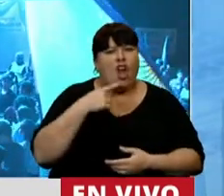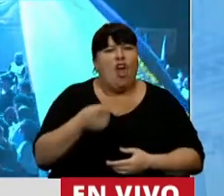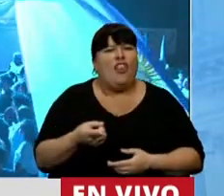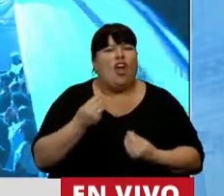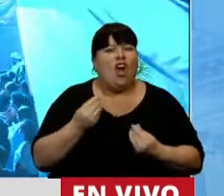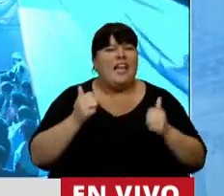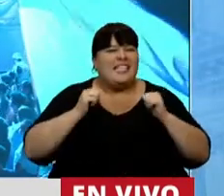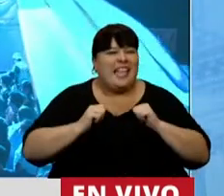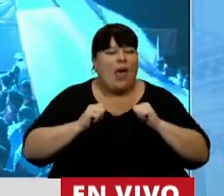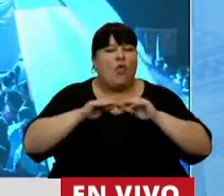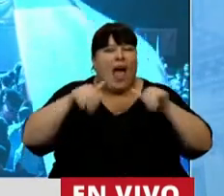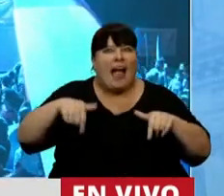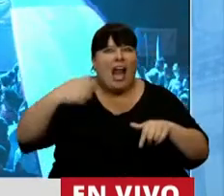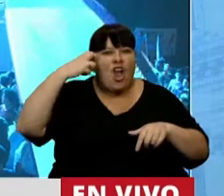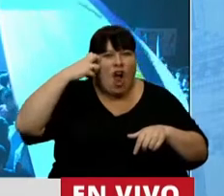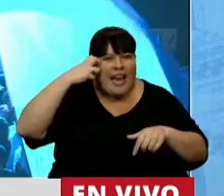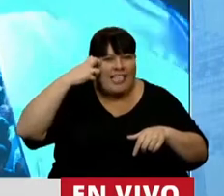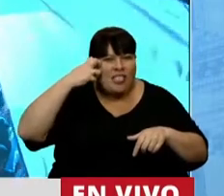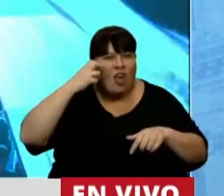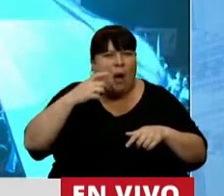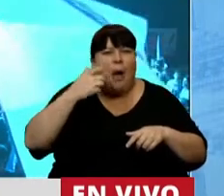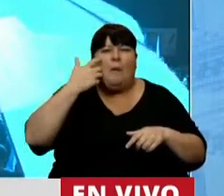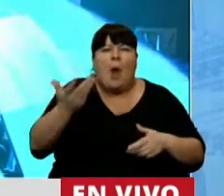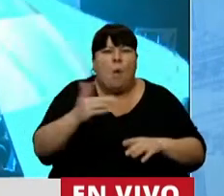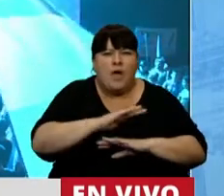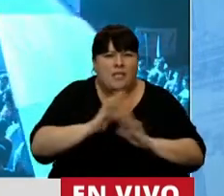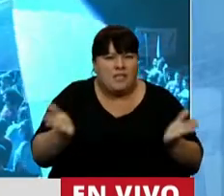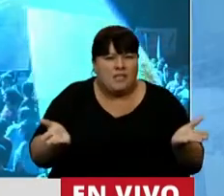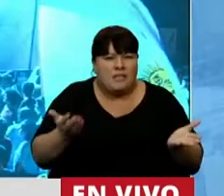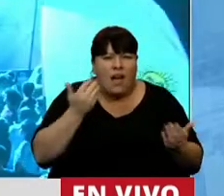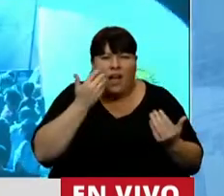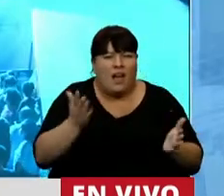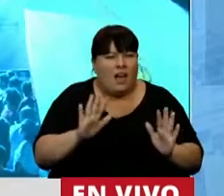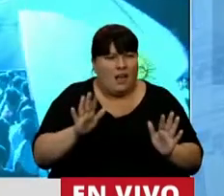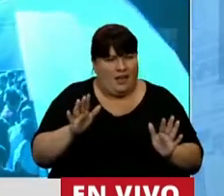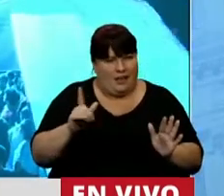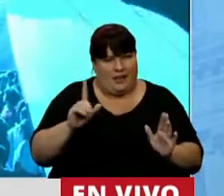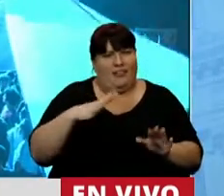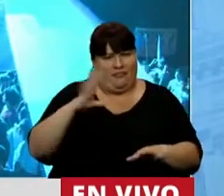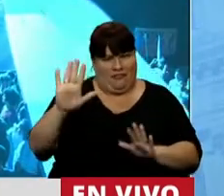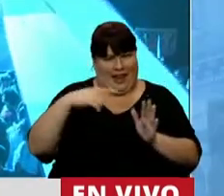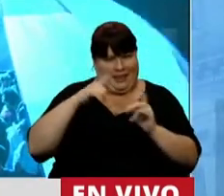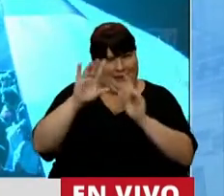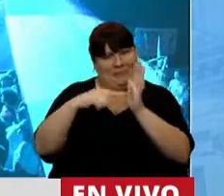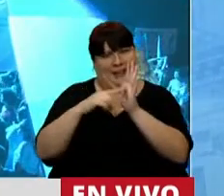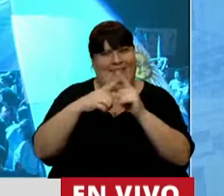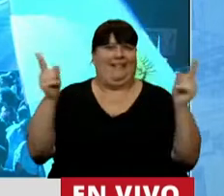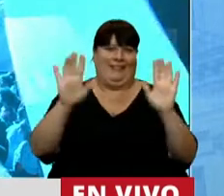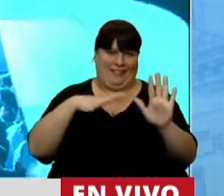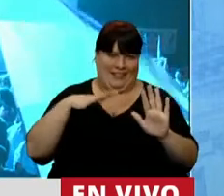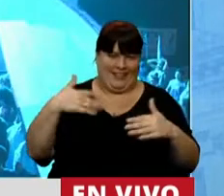sentada en una banca de este Congreso sin ponerse colorada. Me falta mucho, Presidente, espere un segundo.